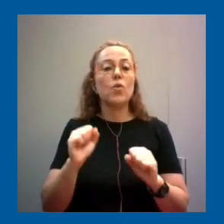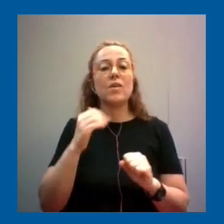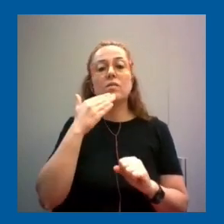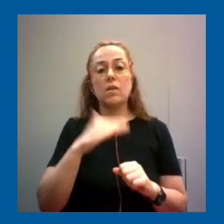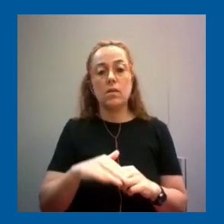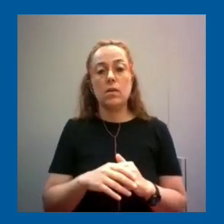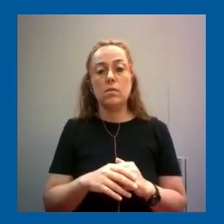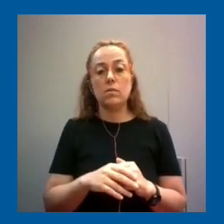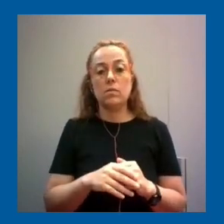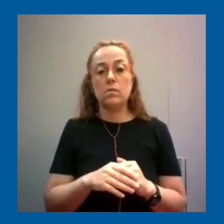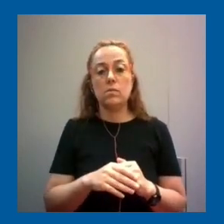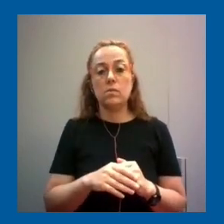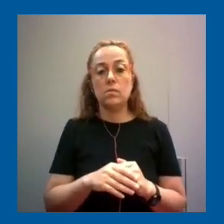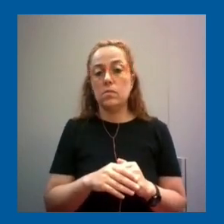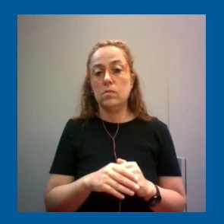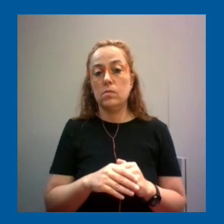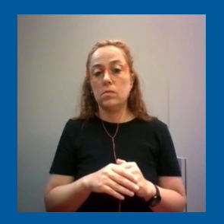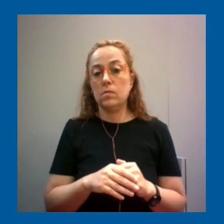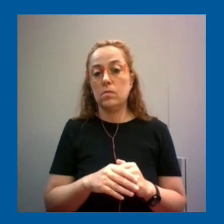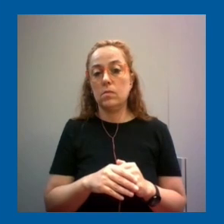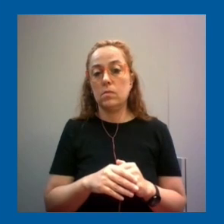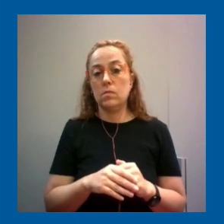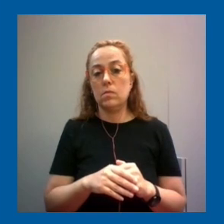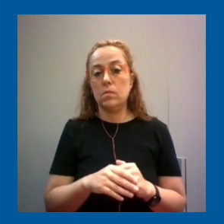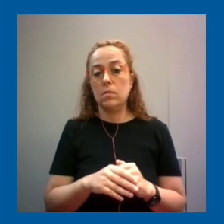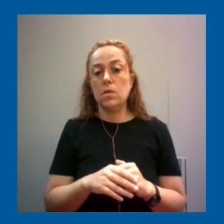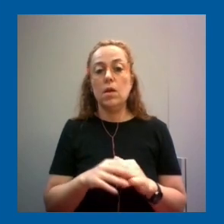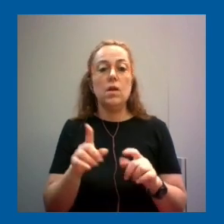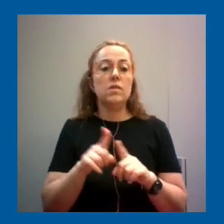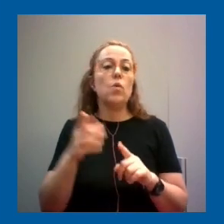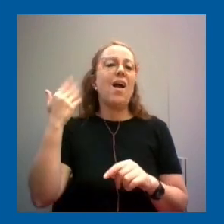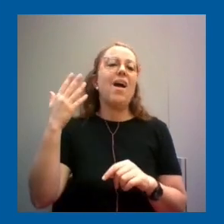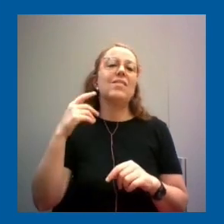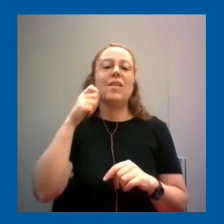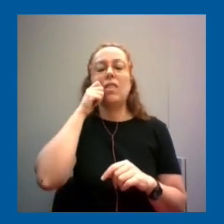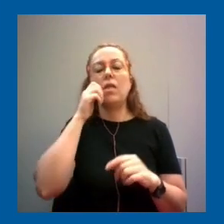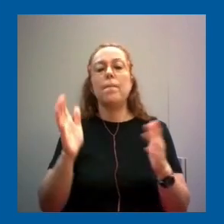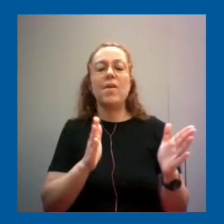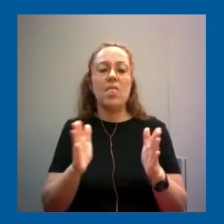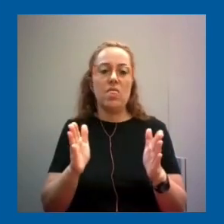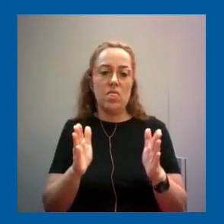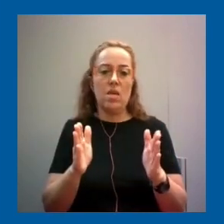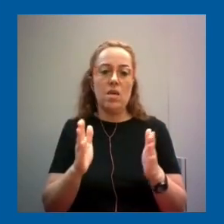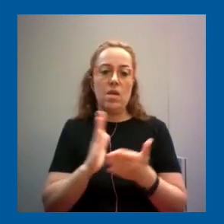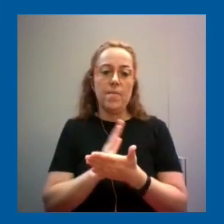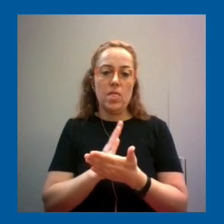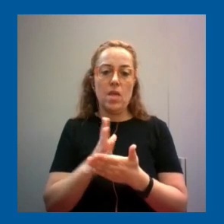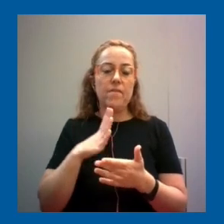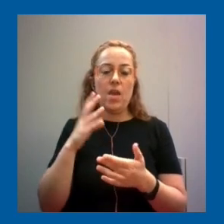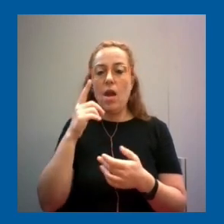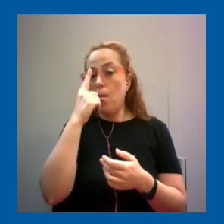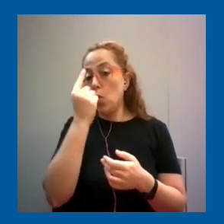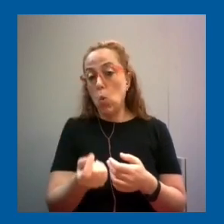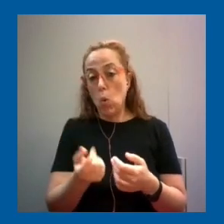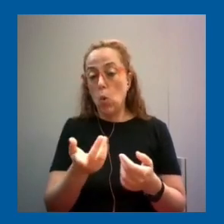si no, es como los brujos en la Edad Media. En la Edad Media los brujos, había brujos que en realidad